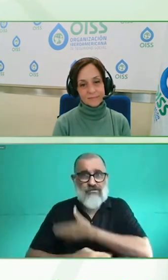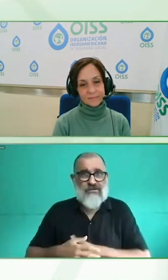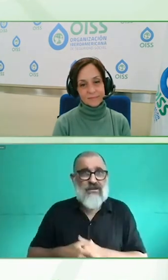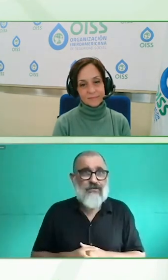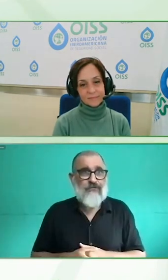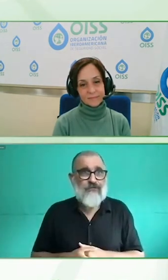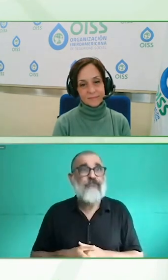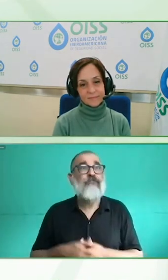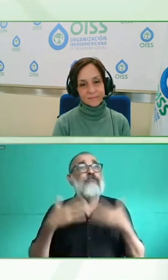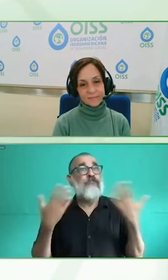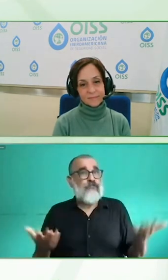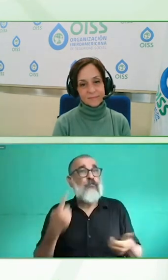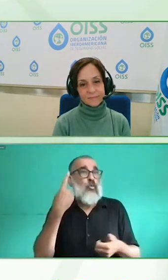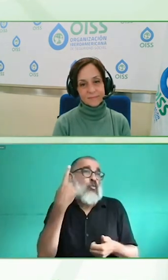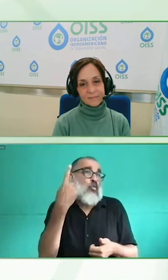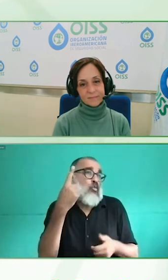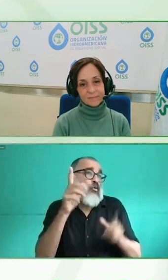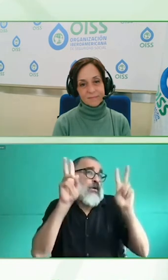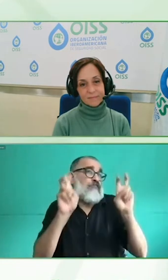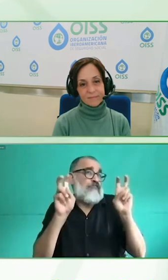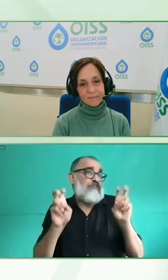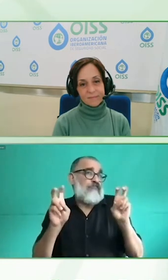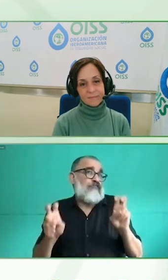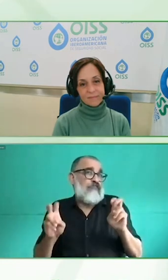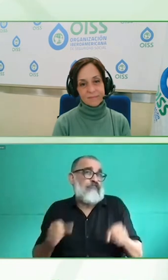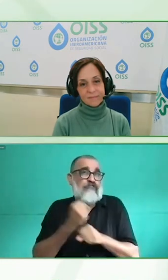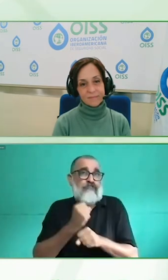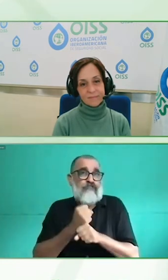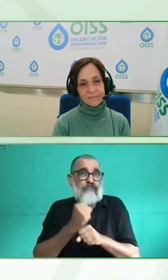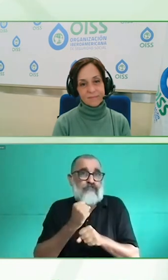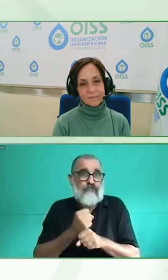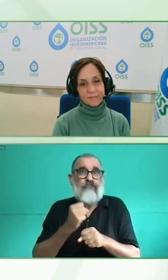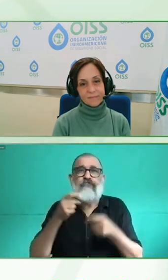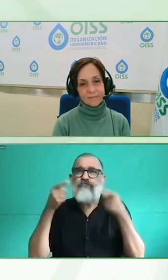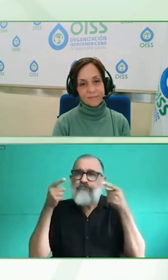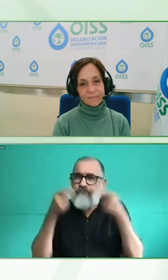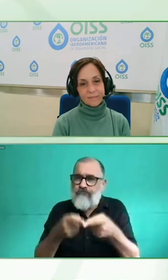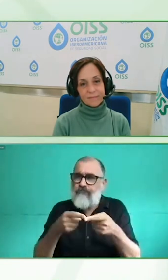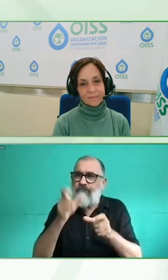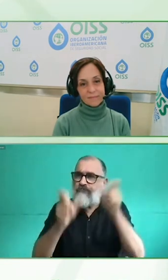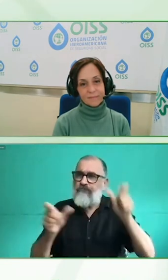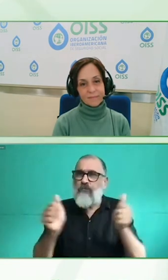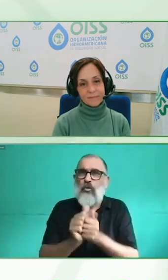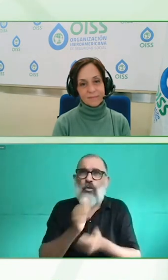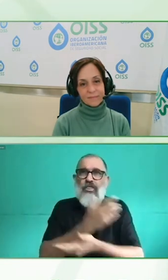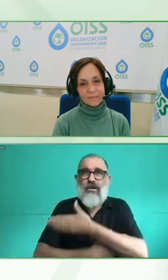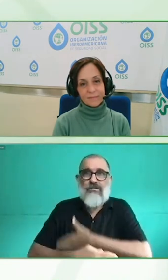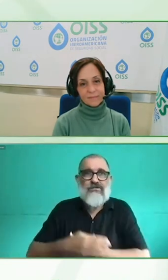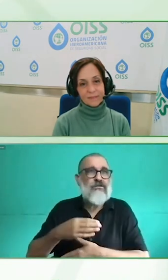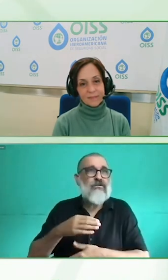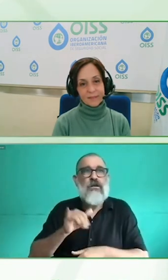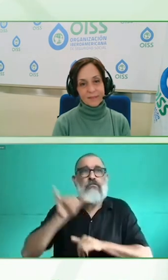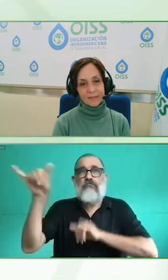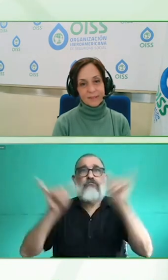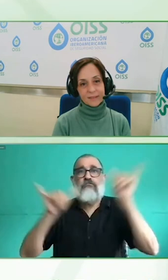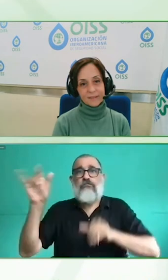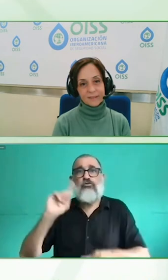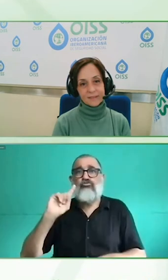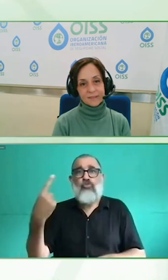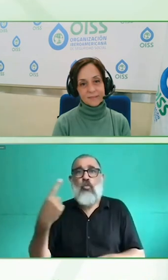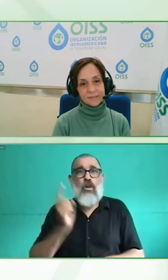yo si quería comprar el ticket lo podía hacer 100% online. Ahora, si querían modificar una reserva, no sabían por qué, tenías que hablar con un agente.